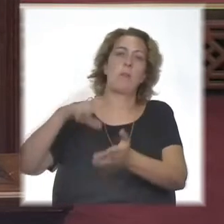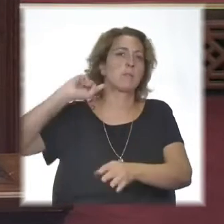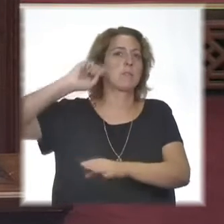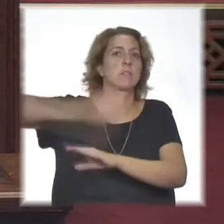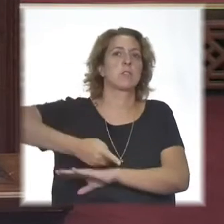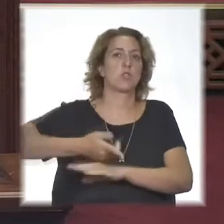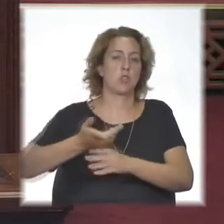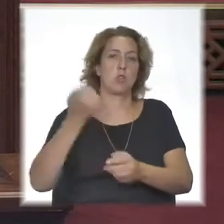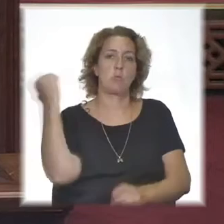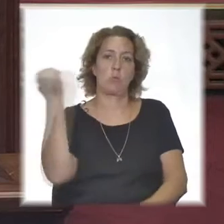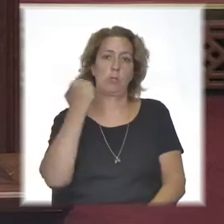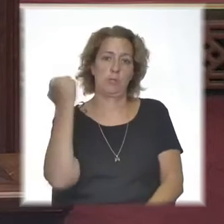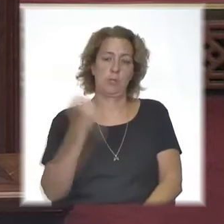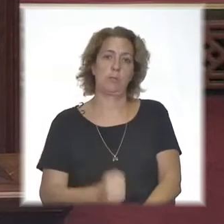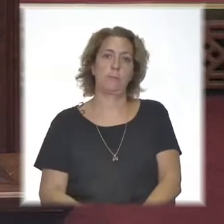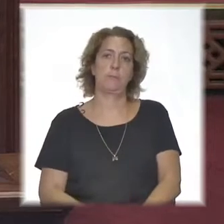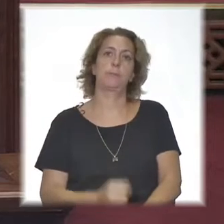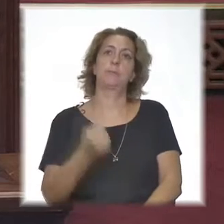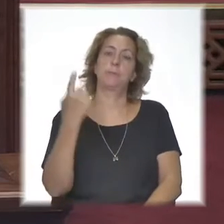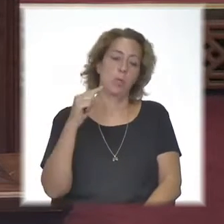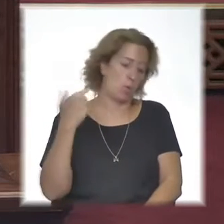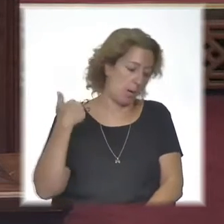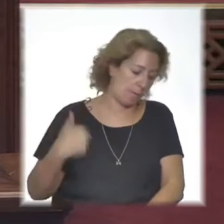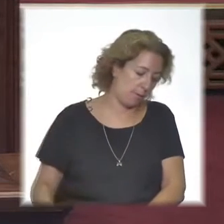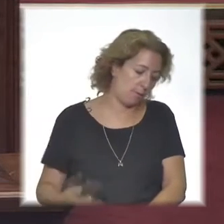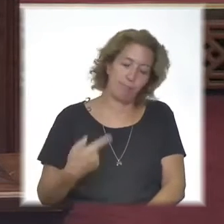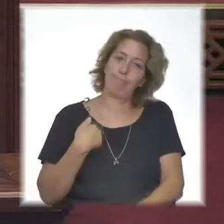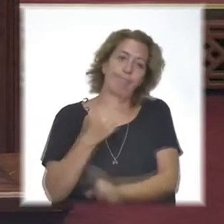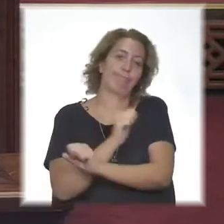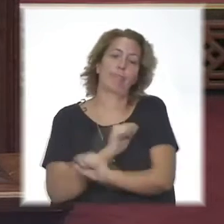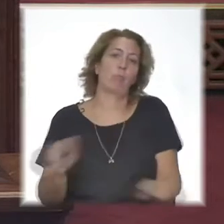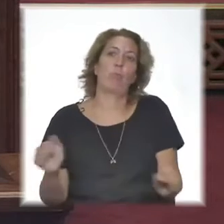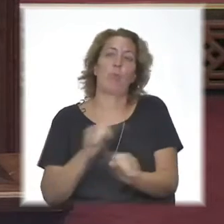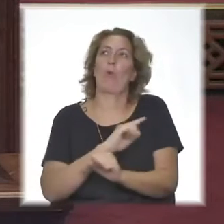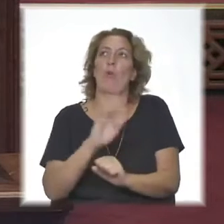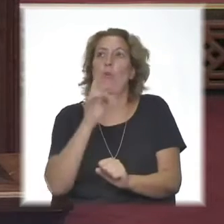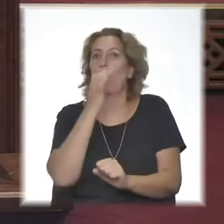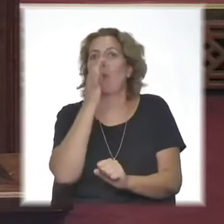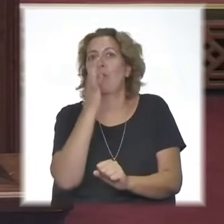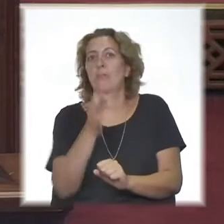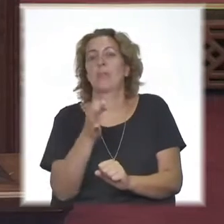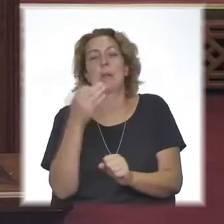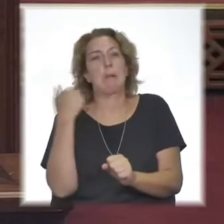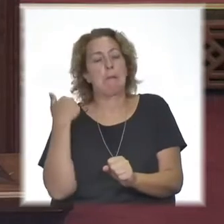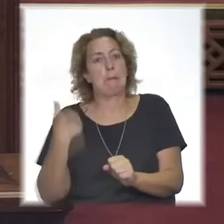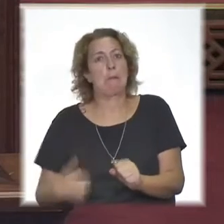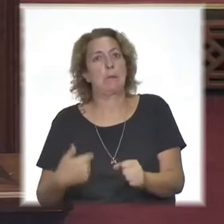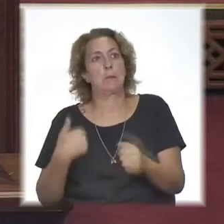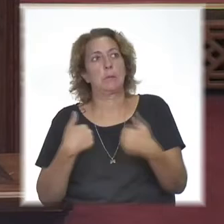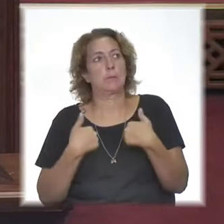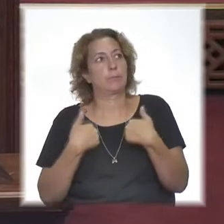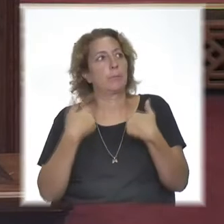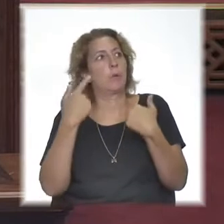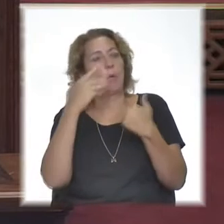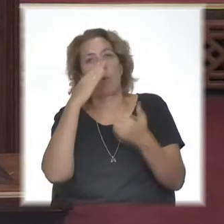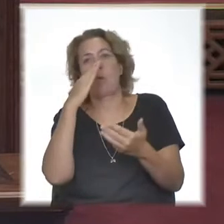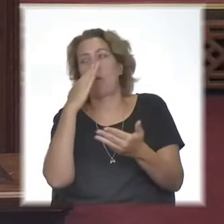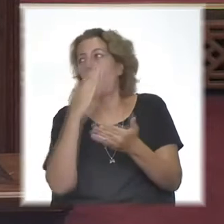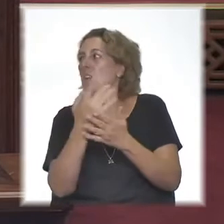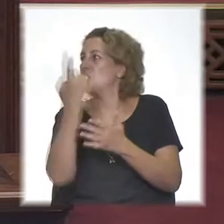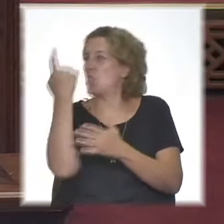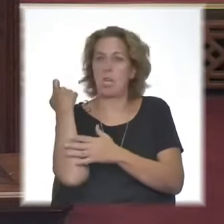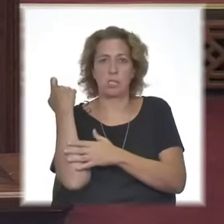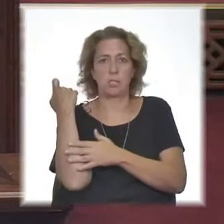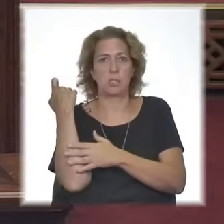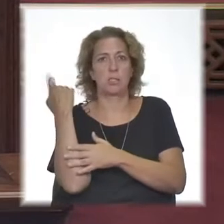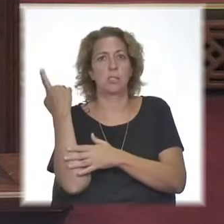decisión. Pero lamentablemente yo no puedo dejar pasar mi malestar con lo acontecido el día de ayer.